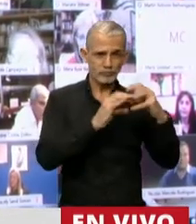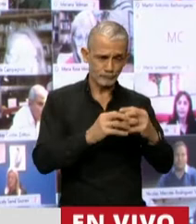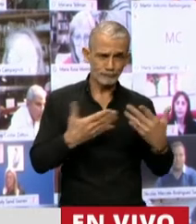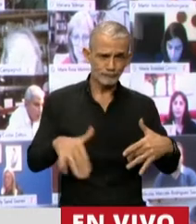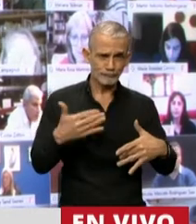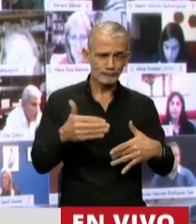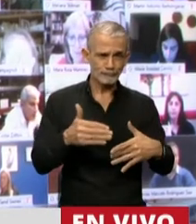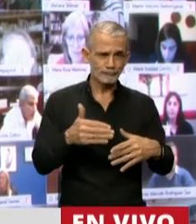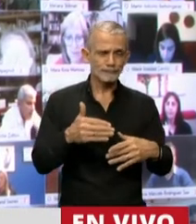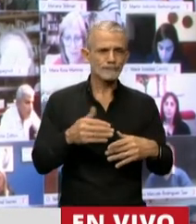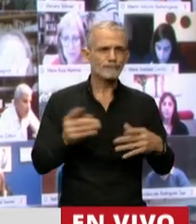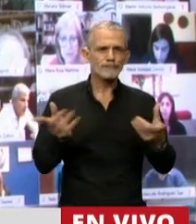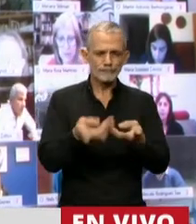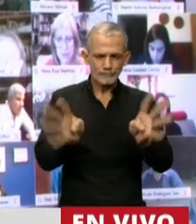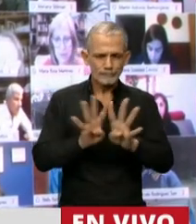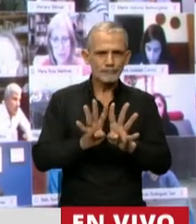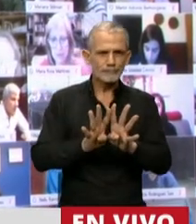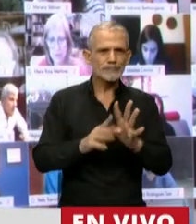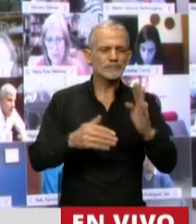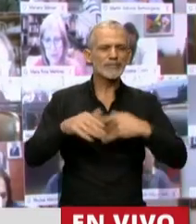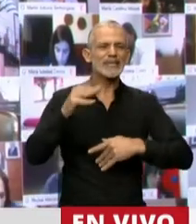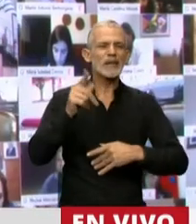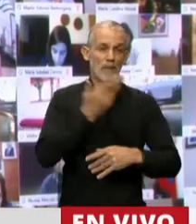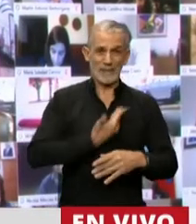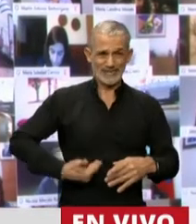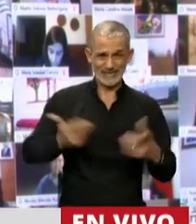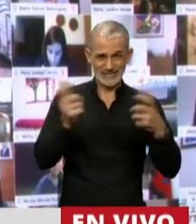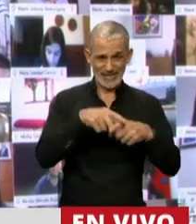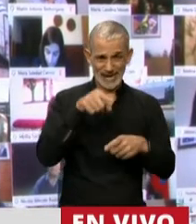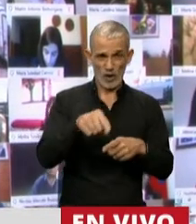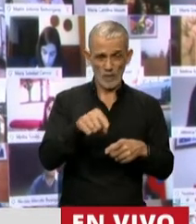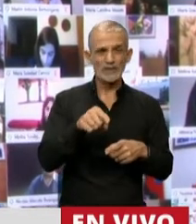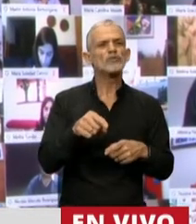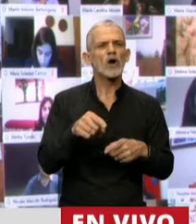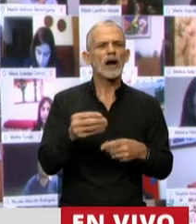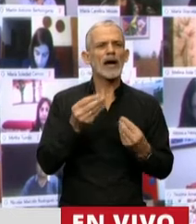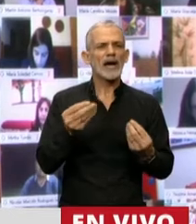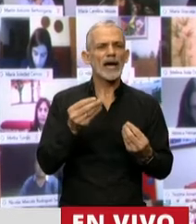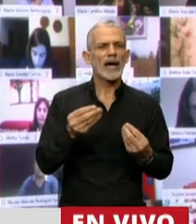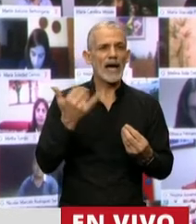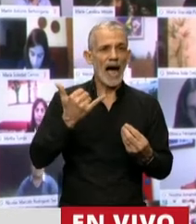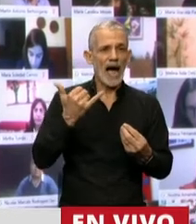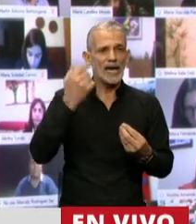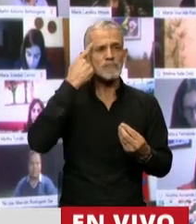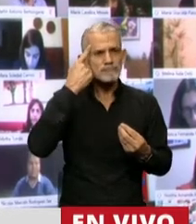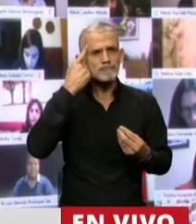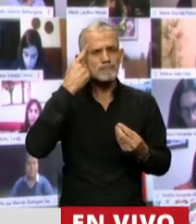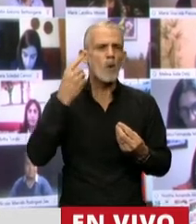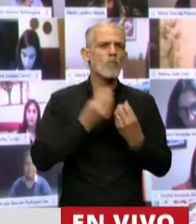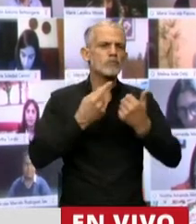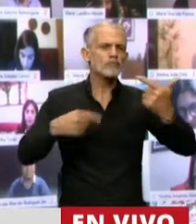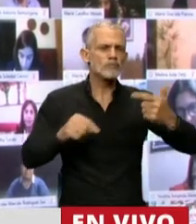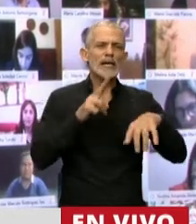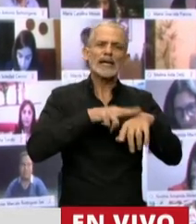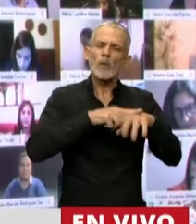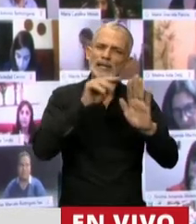reconocer a todos los integrantes, especialmente a su presidente, que ha tomado en cuenta muchas de las